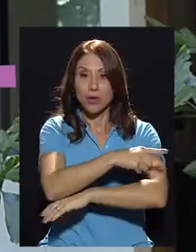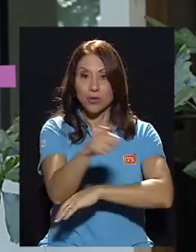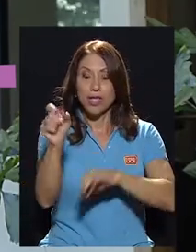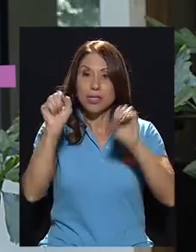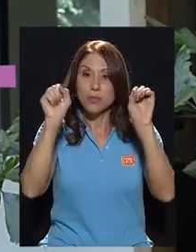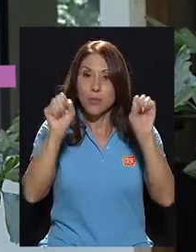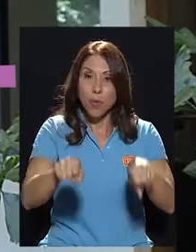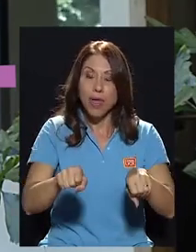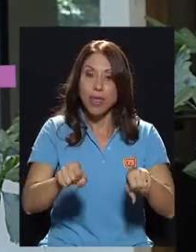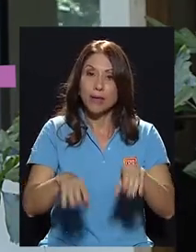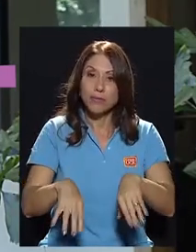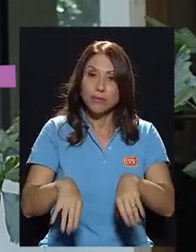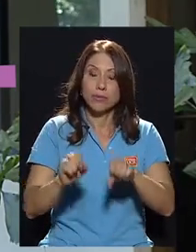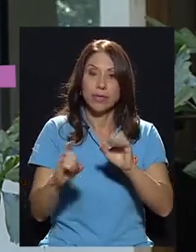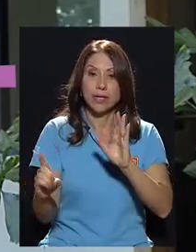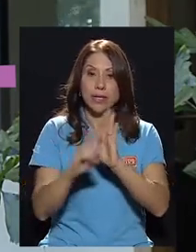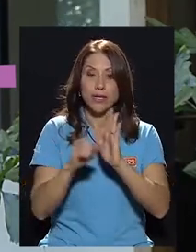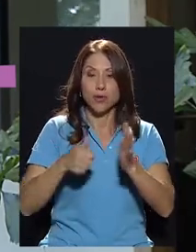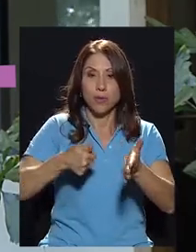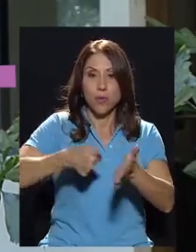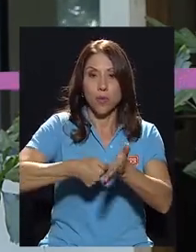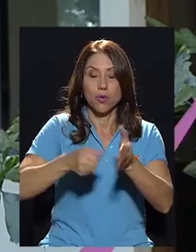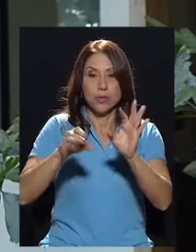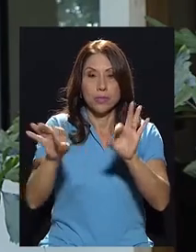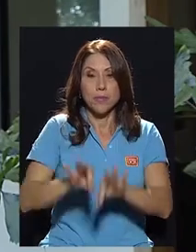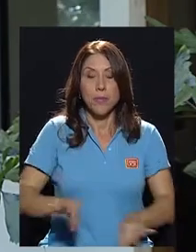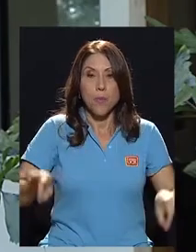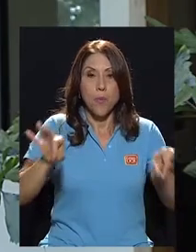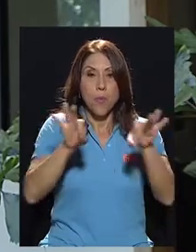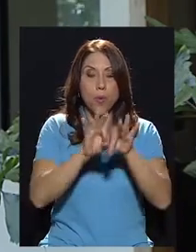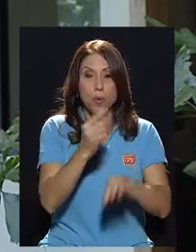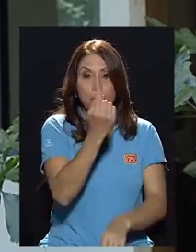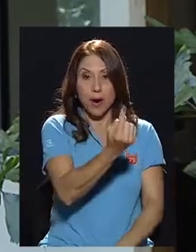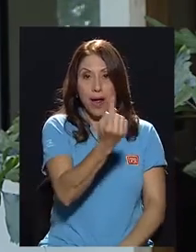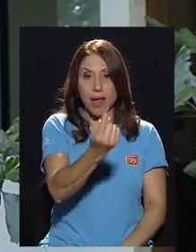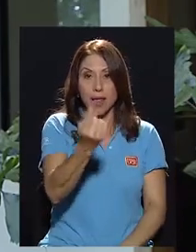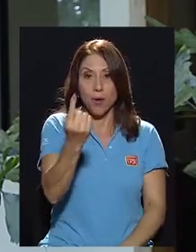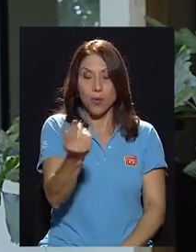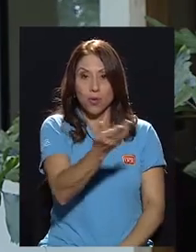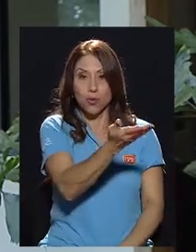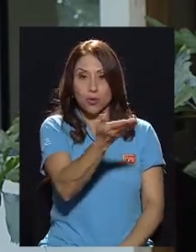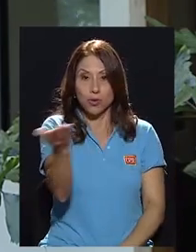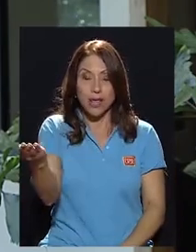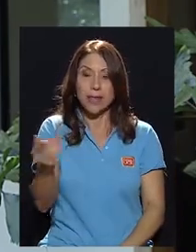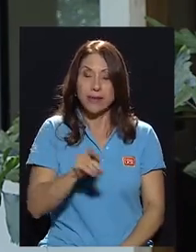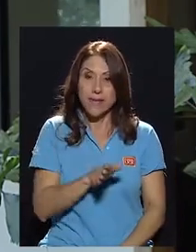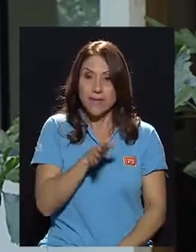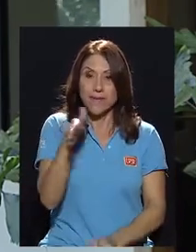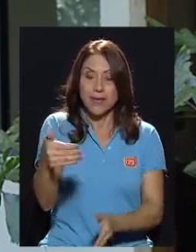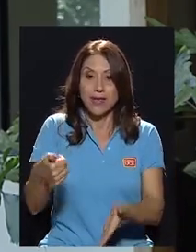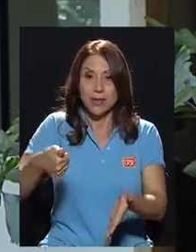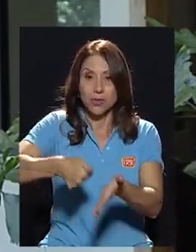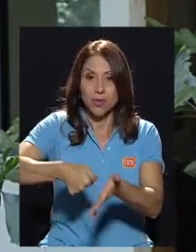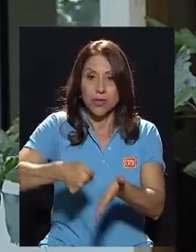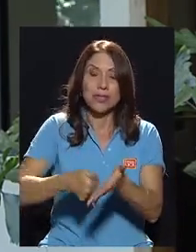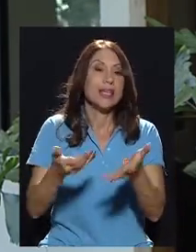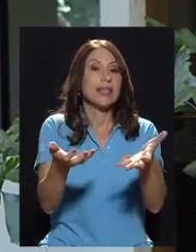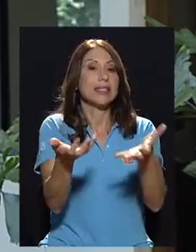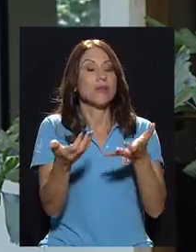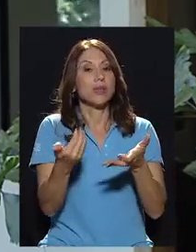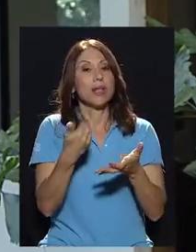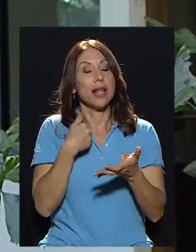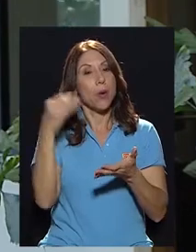pueden ejercer su derecho al voto y que es importante que cada uno de ustedes lo haga valer en las urnas. Quisimos tener la